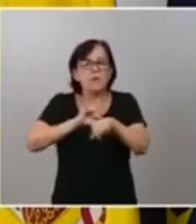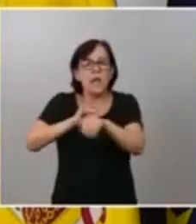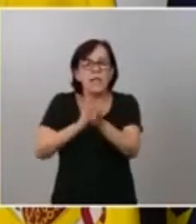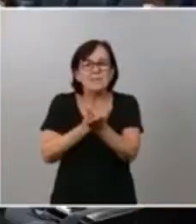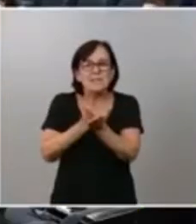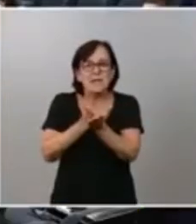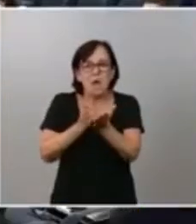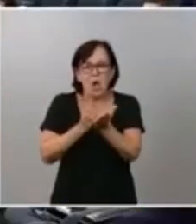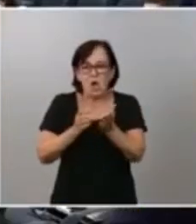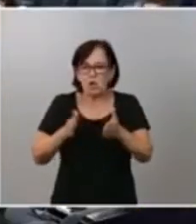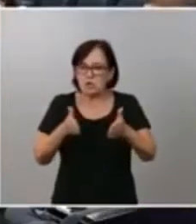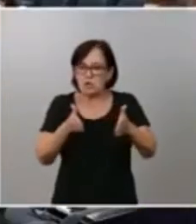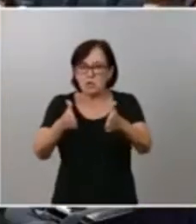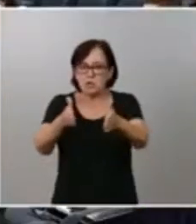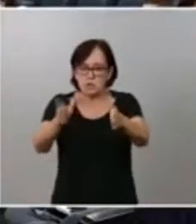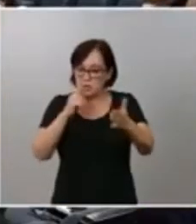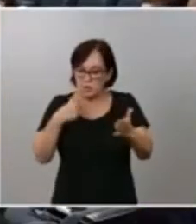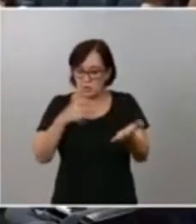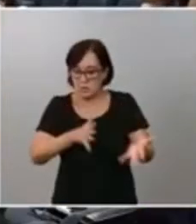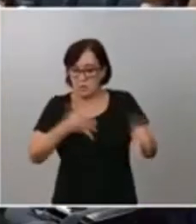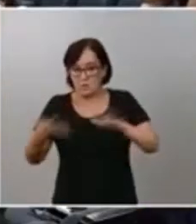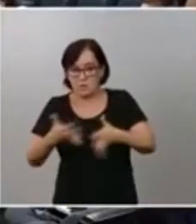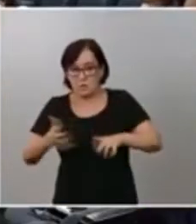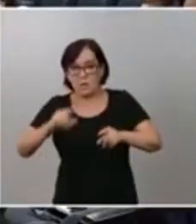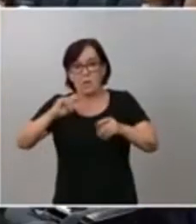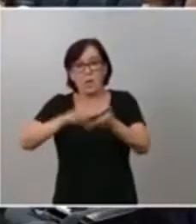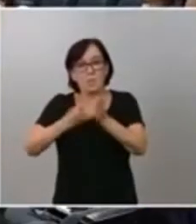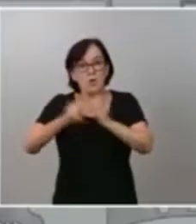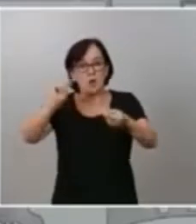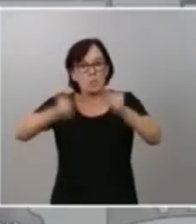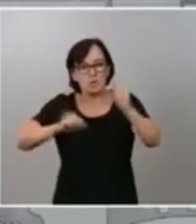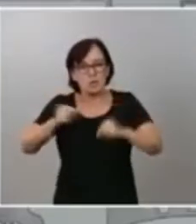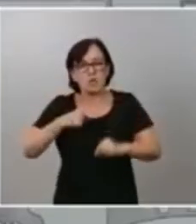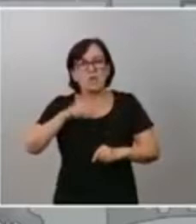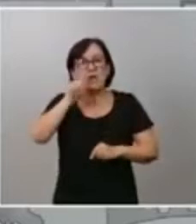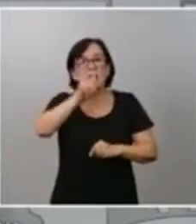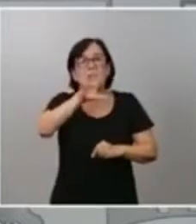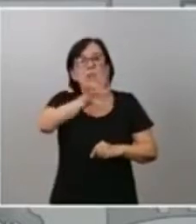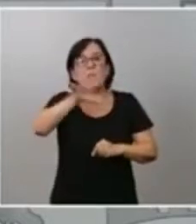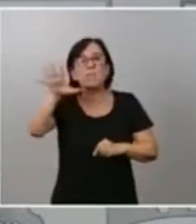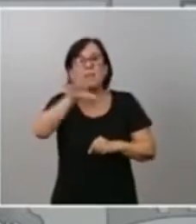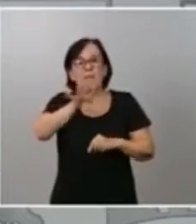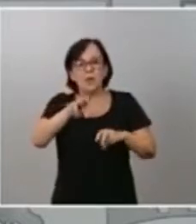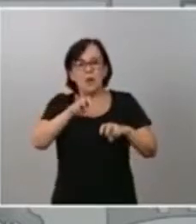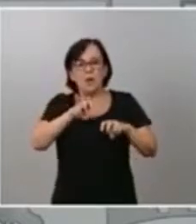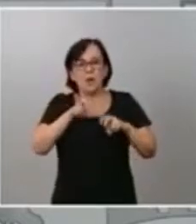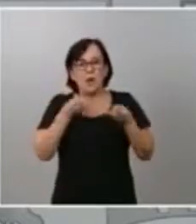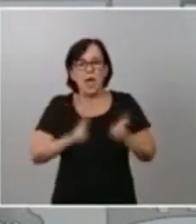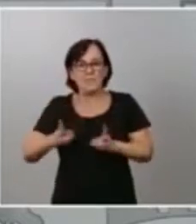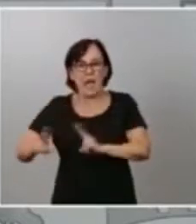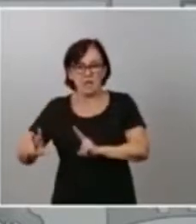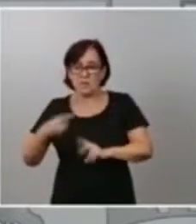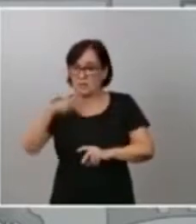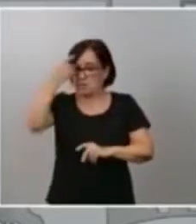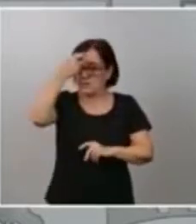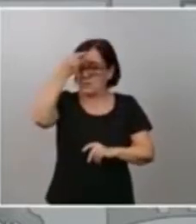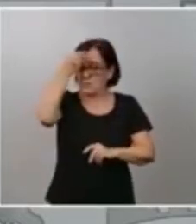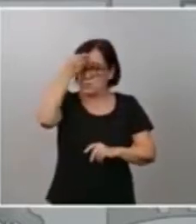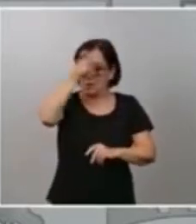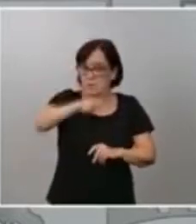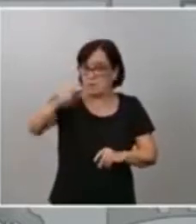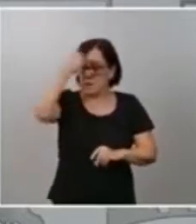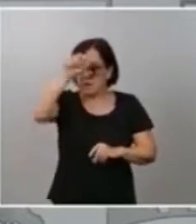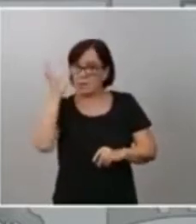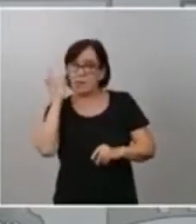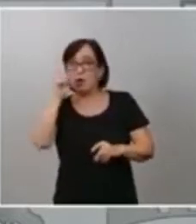plasmar, lógicamente, en el proyecto presupuestario. Pero recuerdo, somos 155 escaños. Para aquellos ciudadanos y ciudadanas que no tienen, lógicamente,